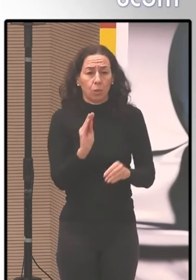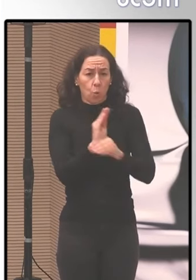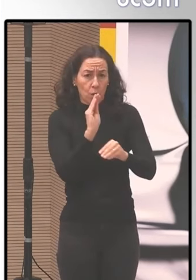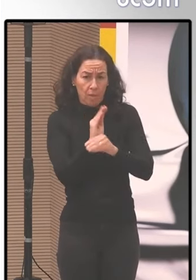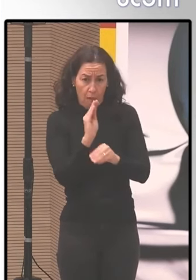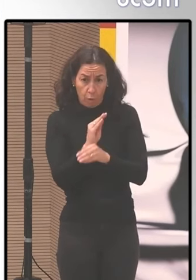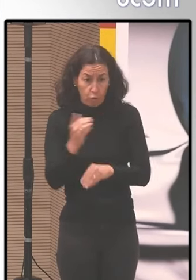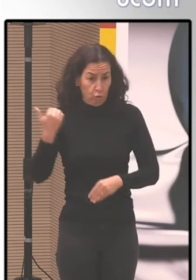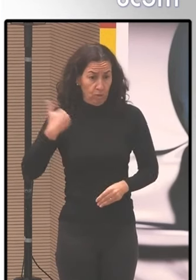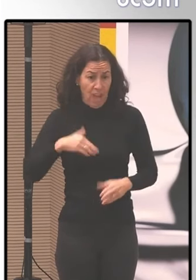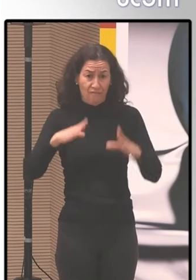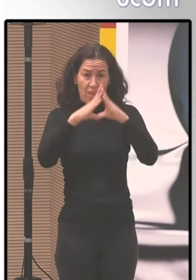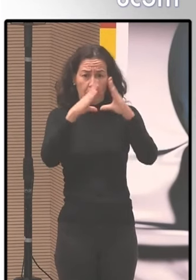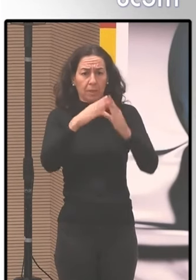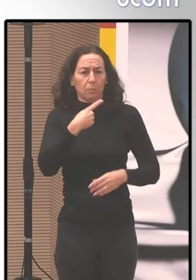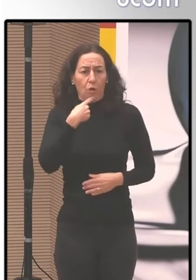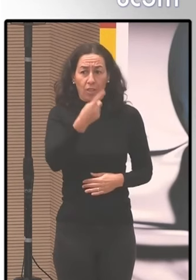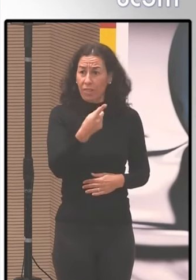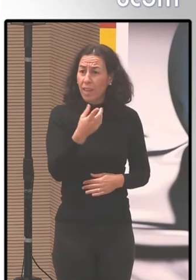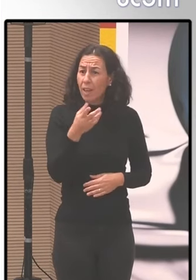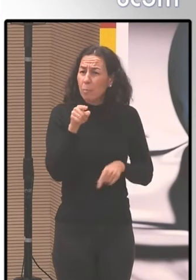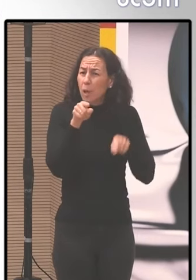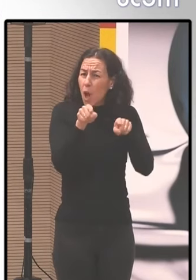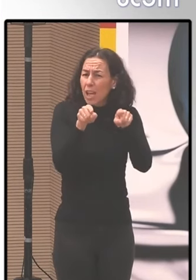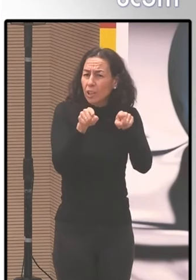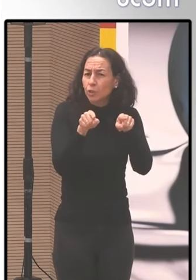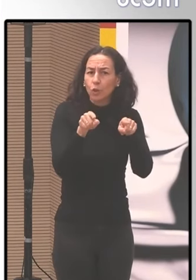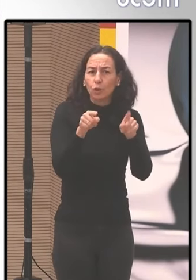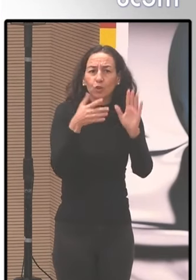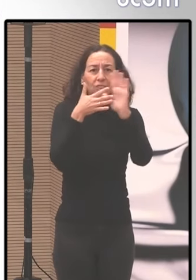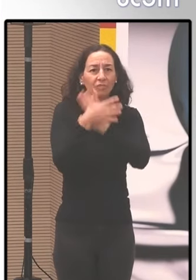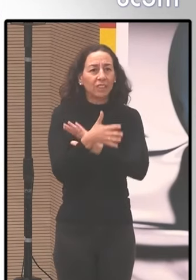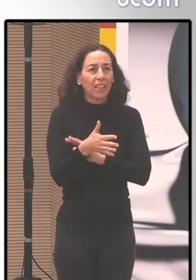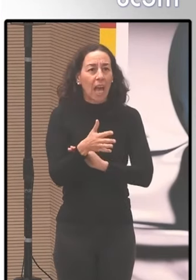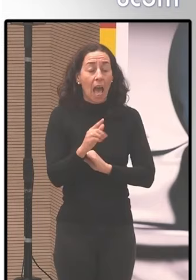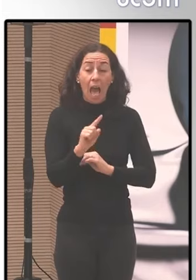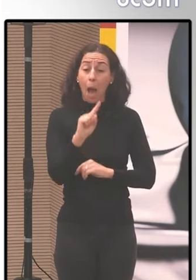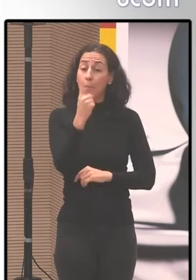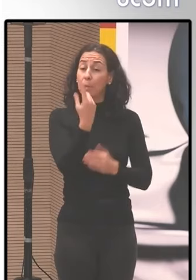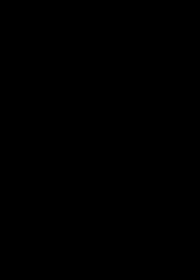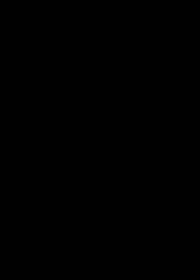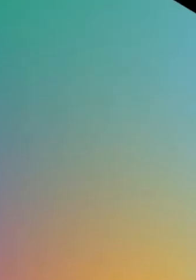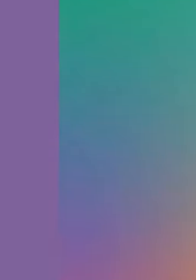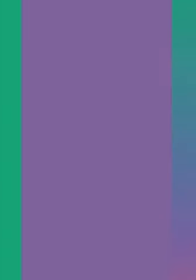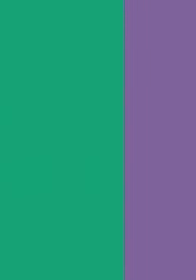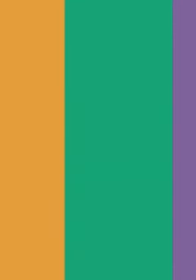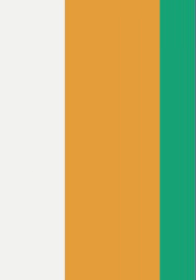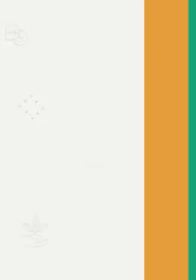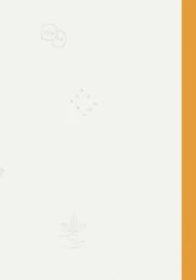y sin embargo eso nunca está a primera hora de la mañana cuando enciendes la radio